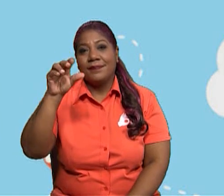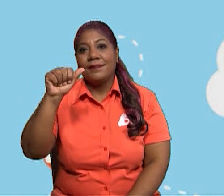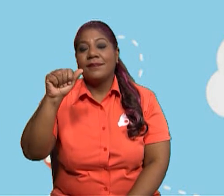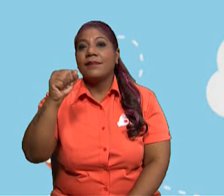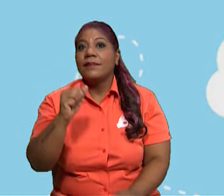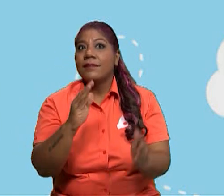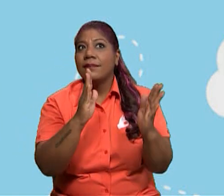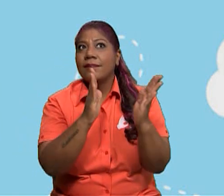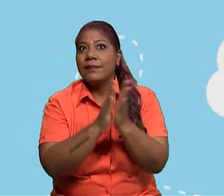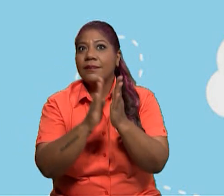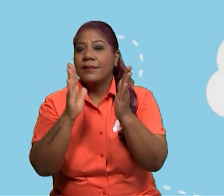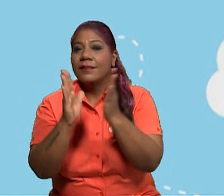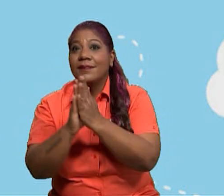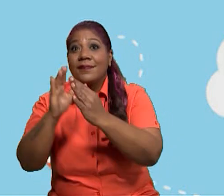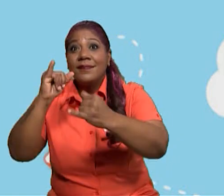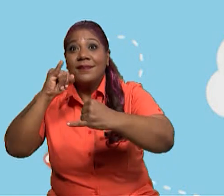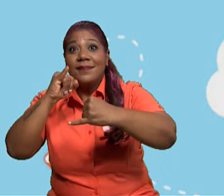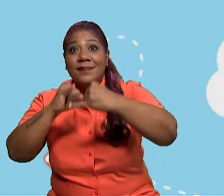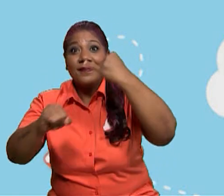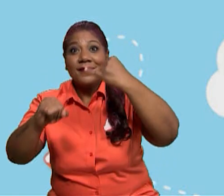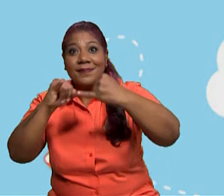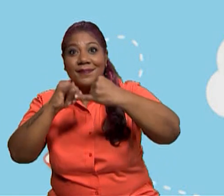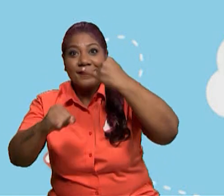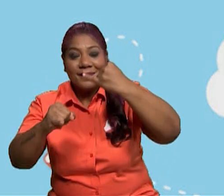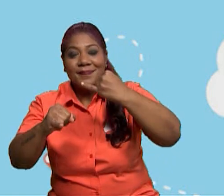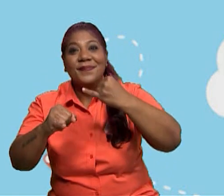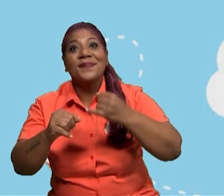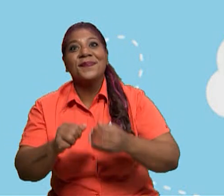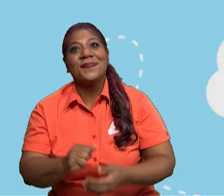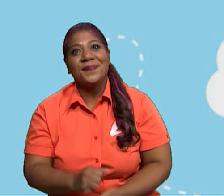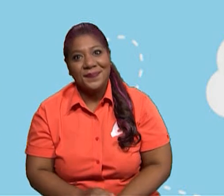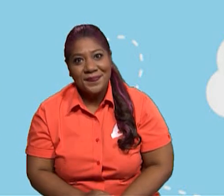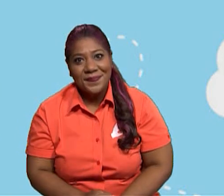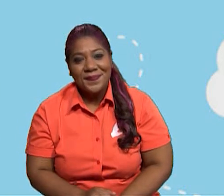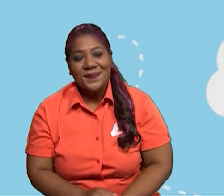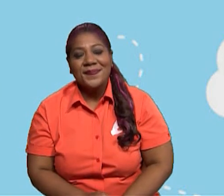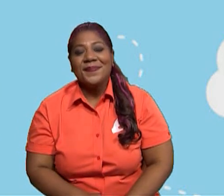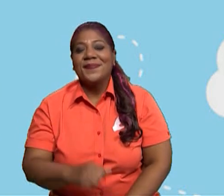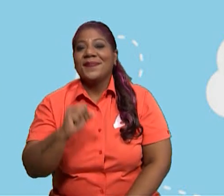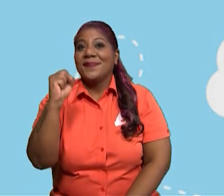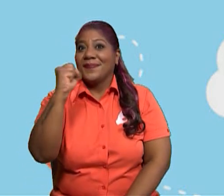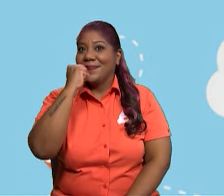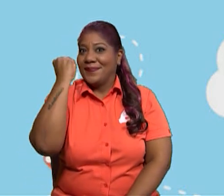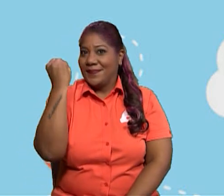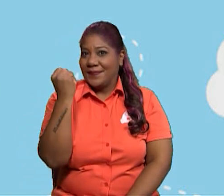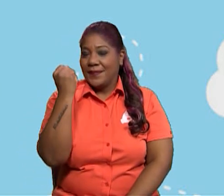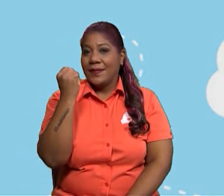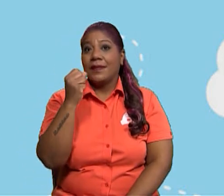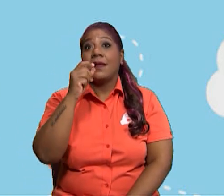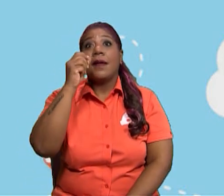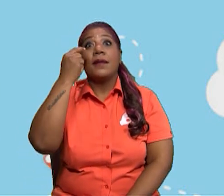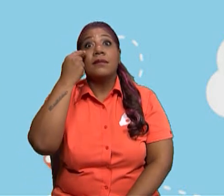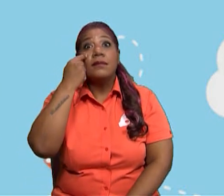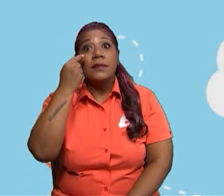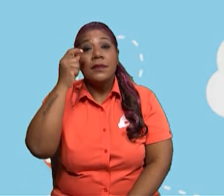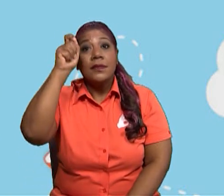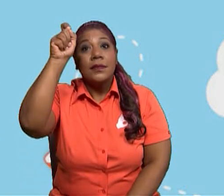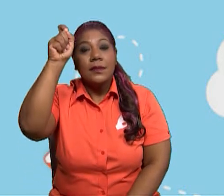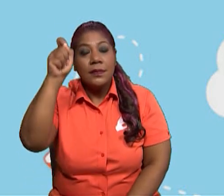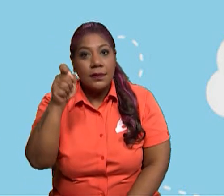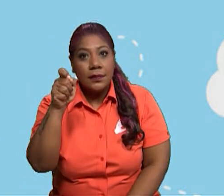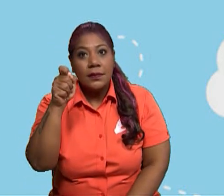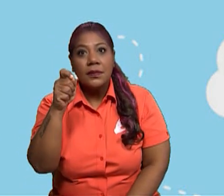acento prosódico en la última sílaba. Llevan tilde cuando terminan en vocal